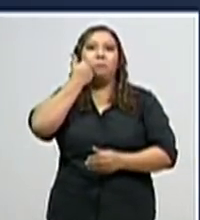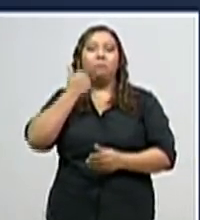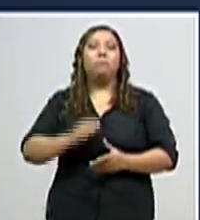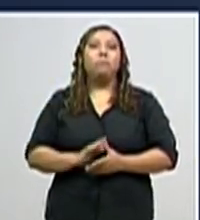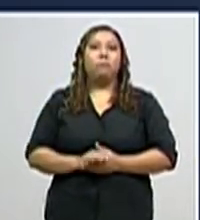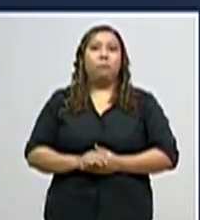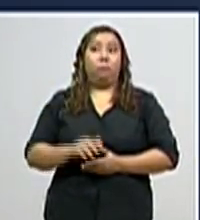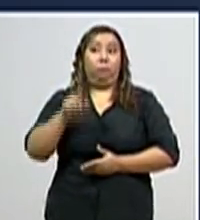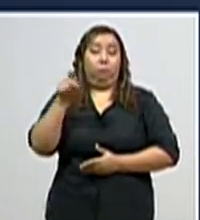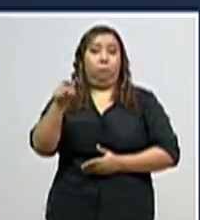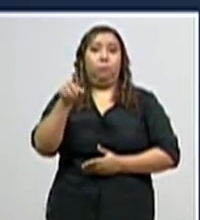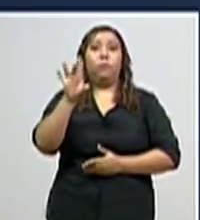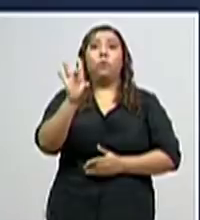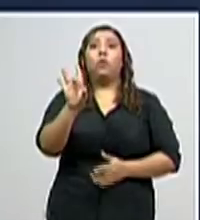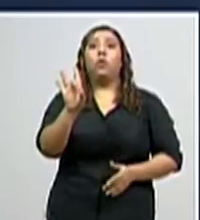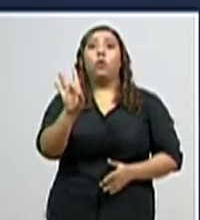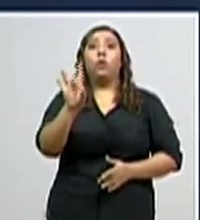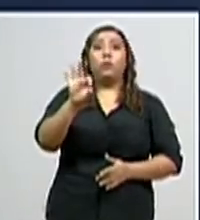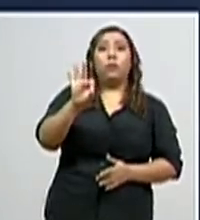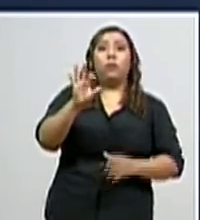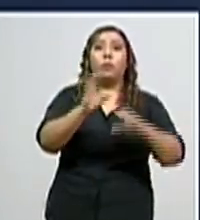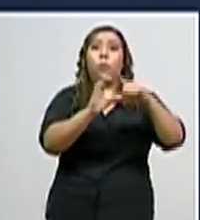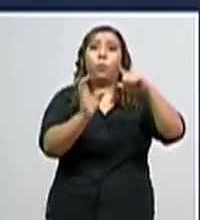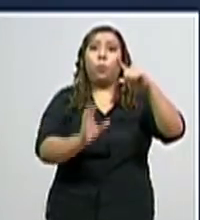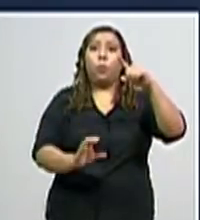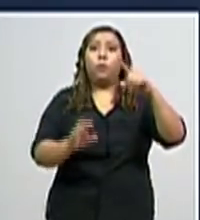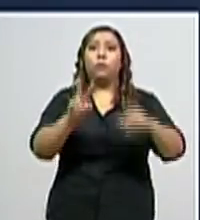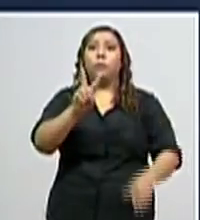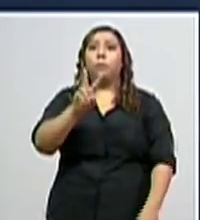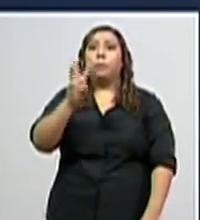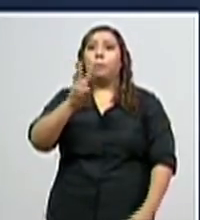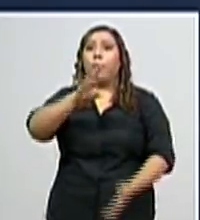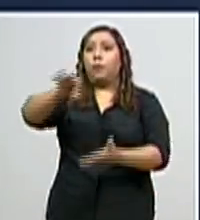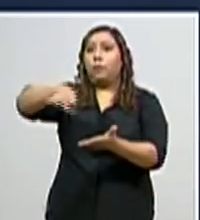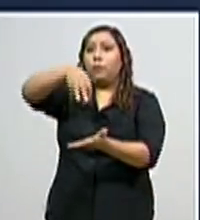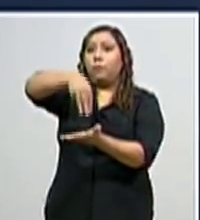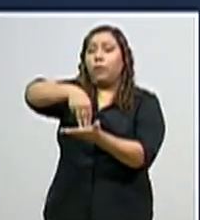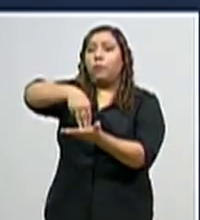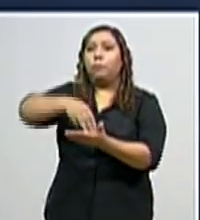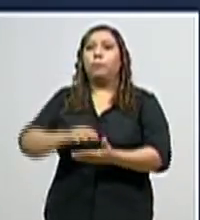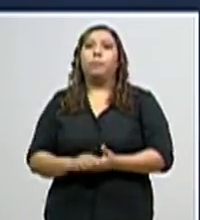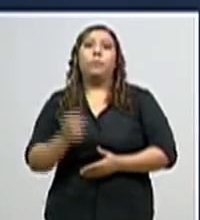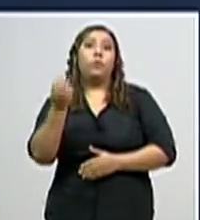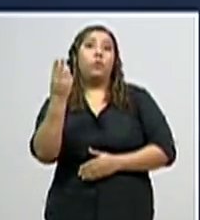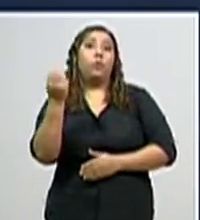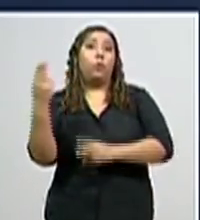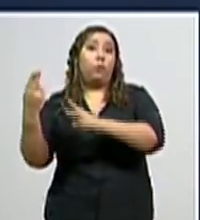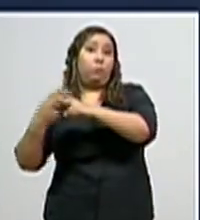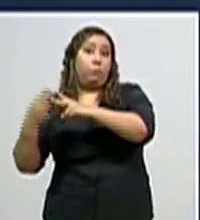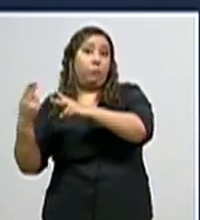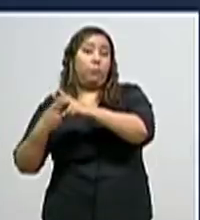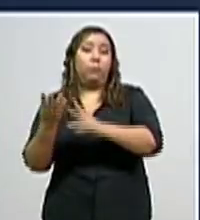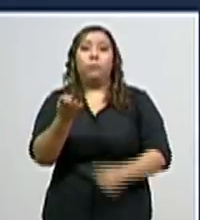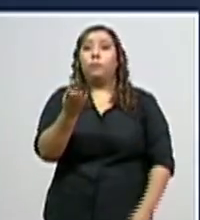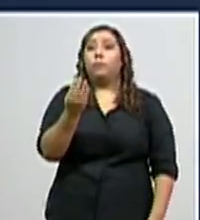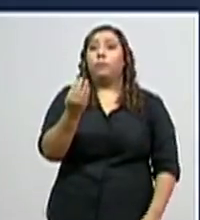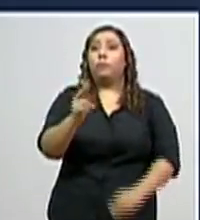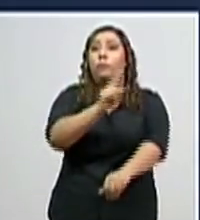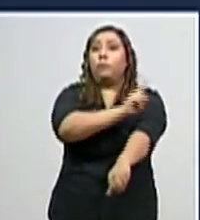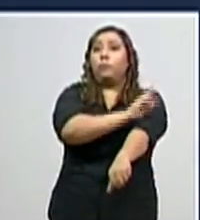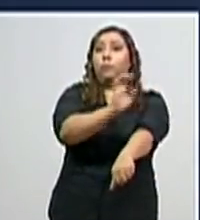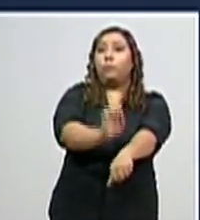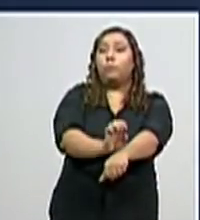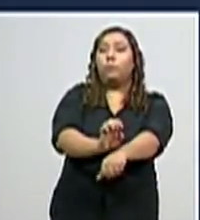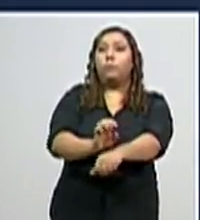De estos, 89 pertenecen a Cortés, 26 a Francisco Morazán, 12 a Olancho, 14 a Valle,